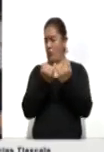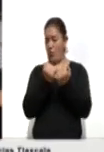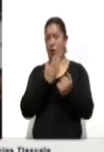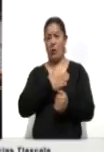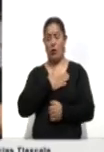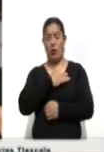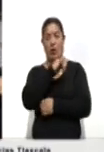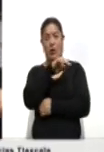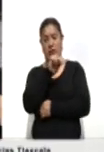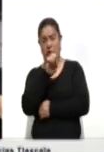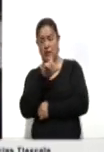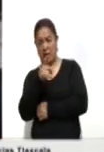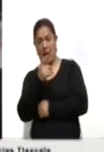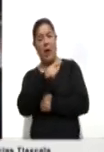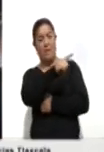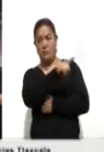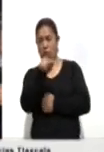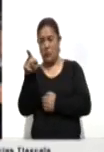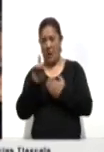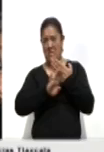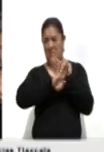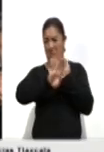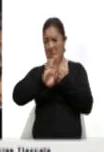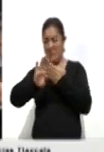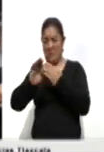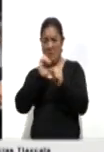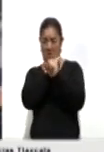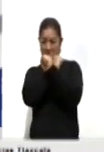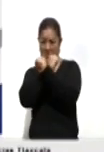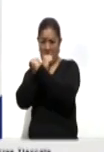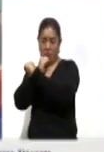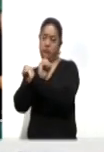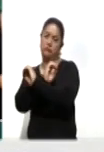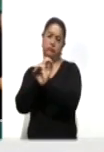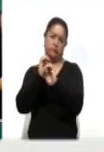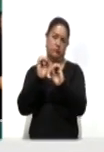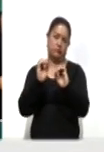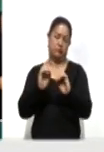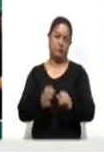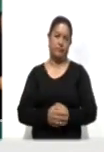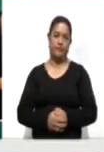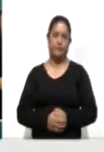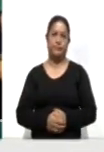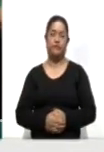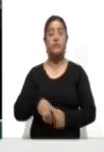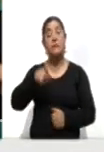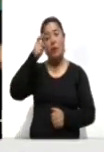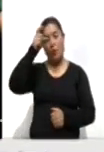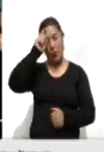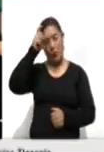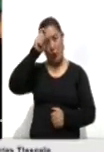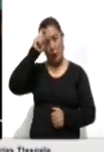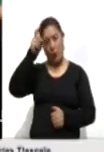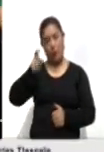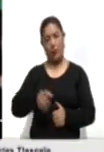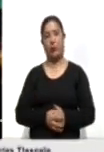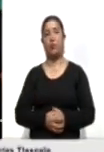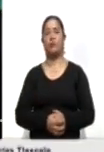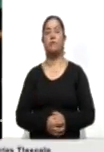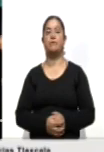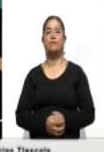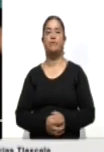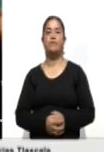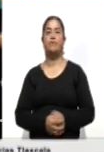contra de nadie, de ninguna fuerza política ni de ningún actor político. Hugo López-Gatell, subsecretario de Prevención y